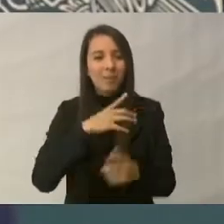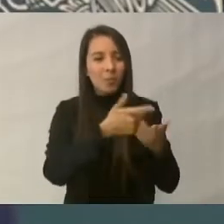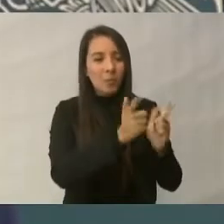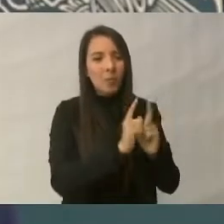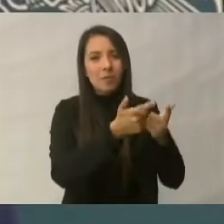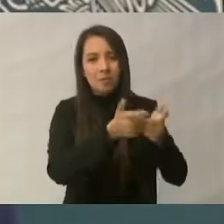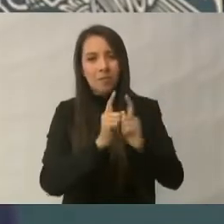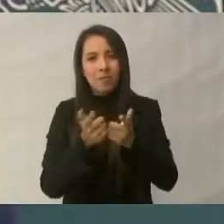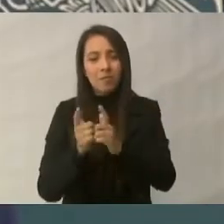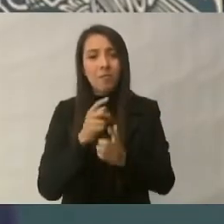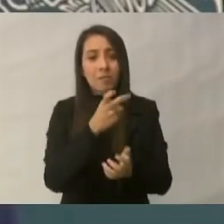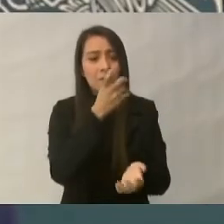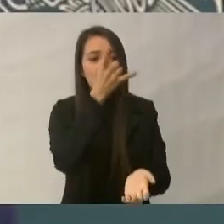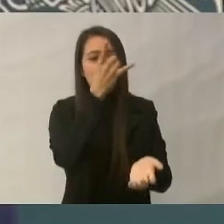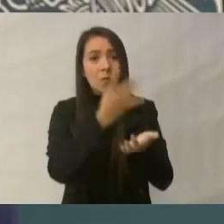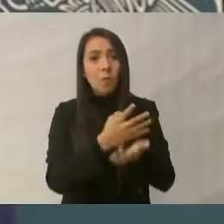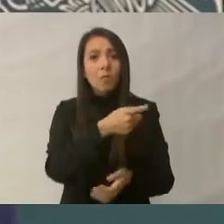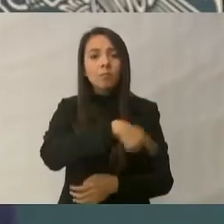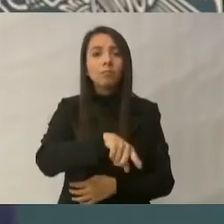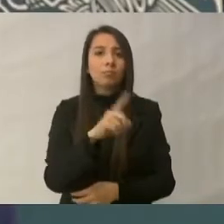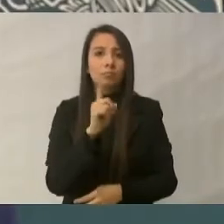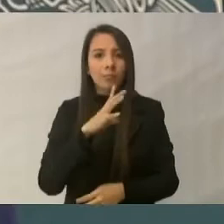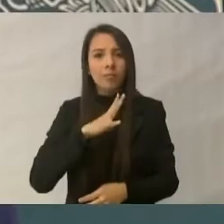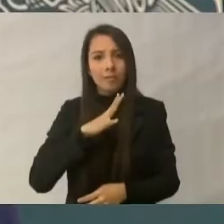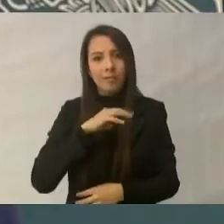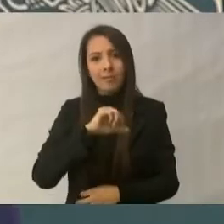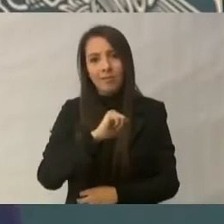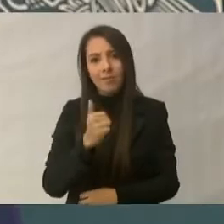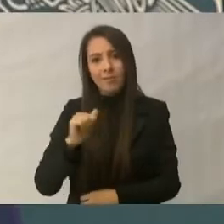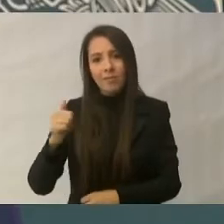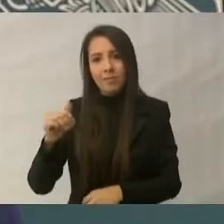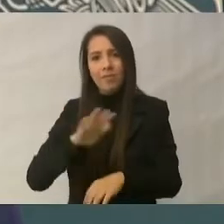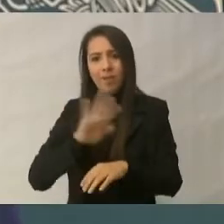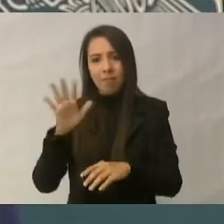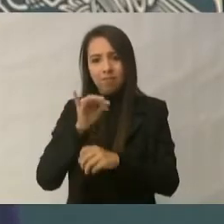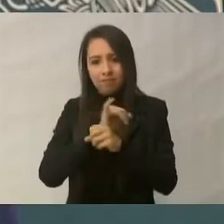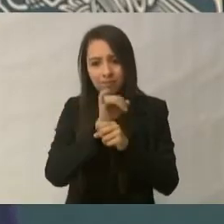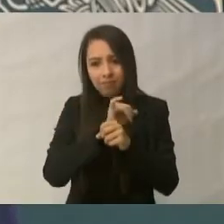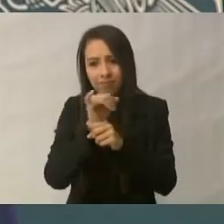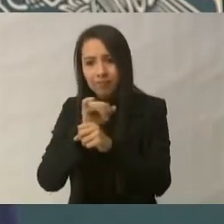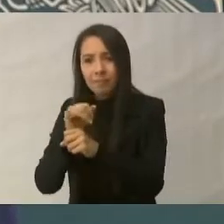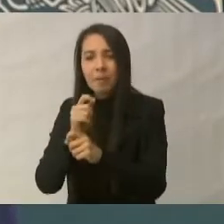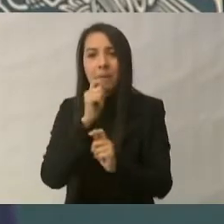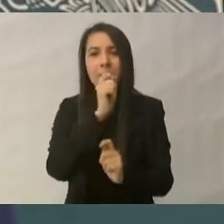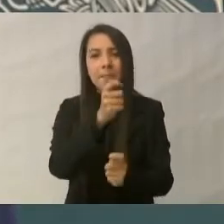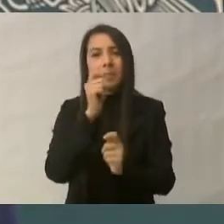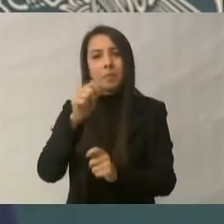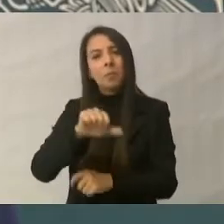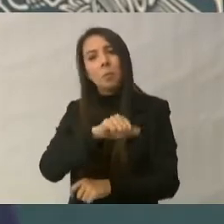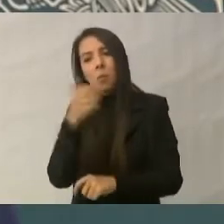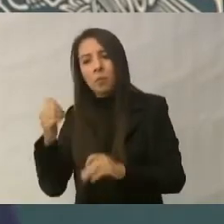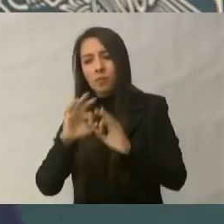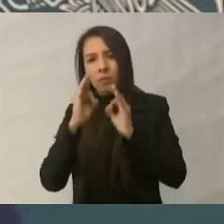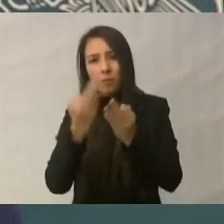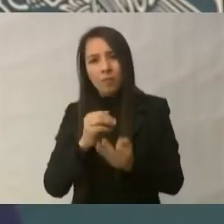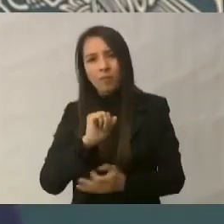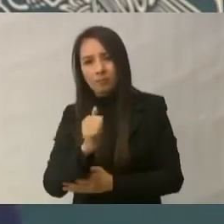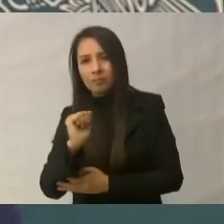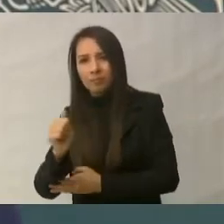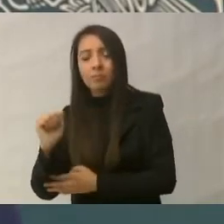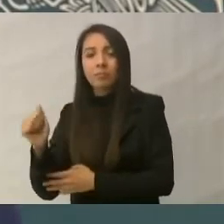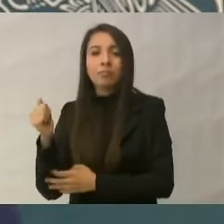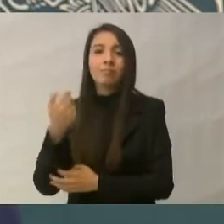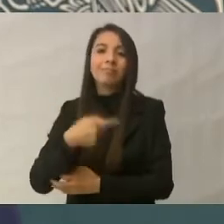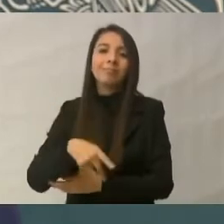pesca que se utilizan, se han hecho algunos estudios con artes de pesca alternativas que se están implementando, sin embargo,